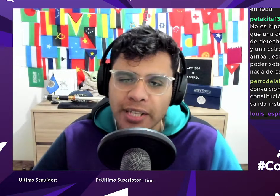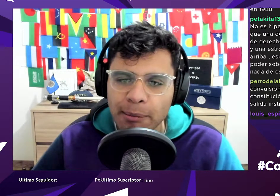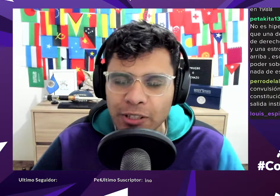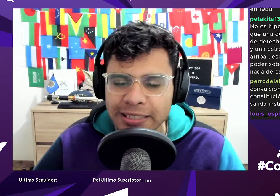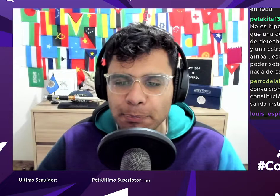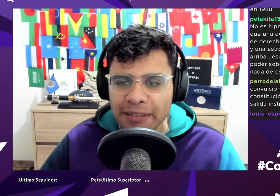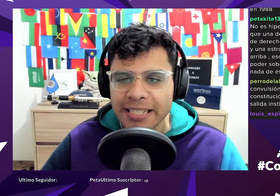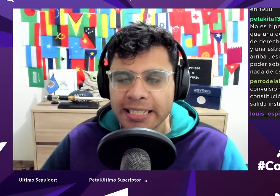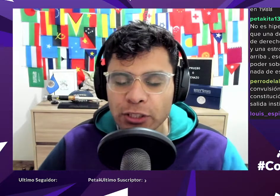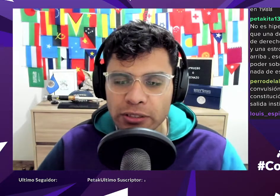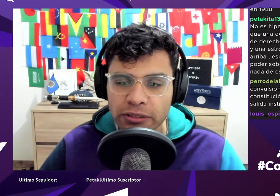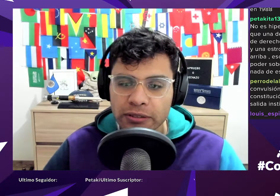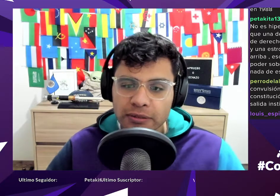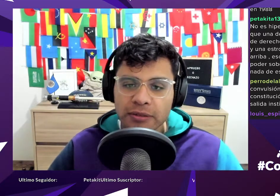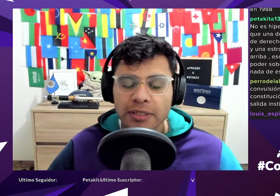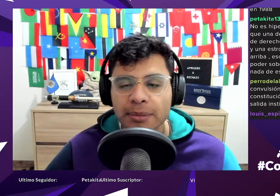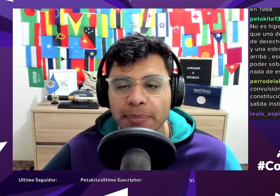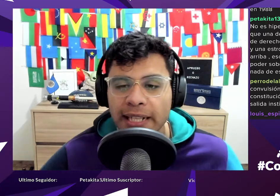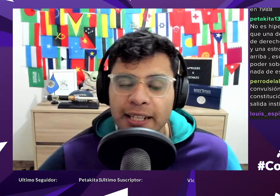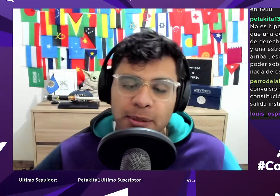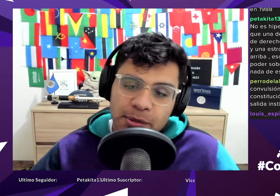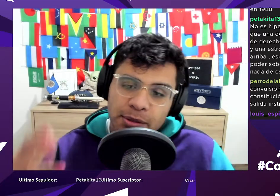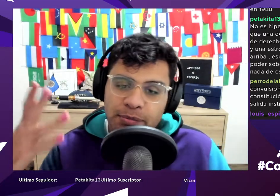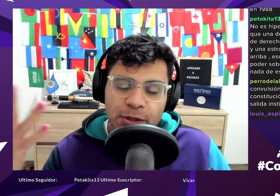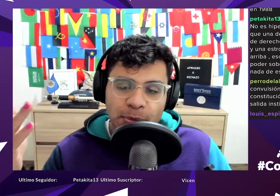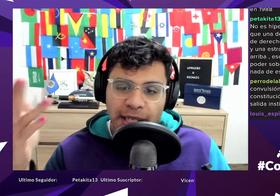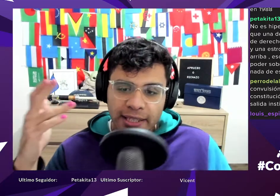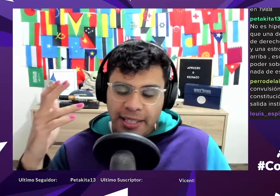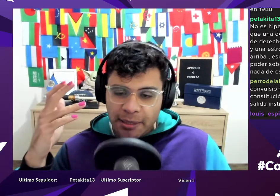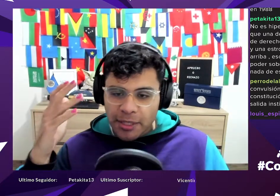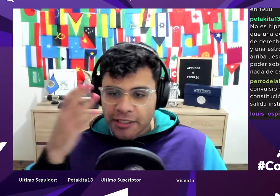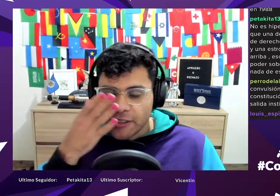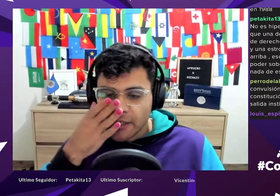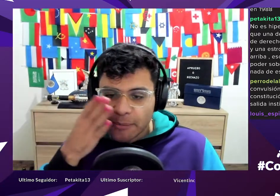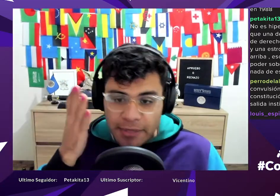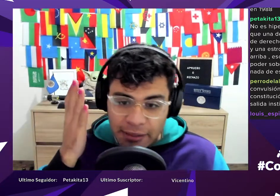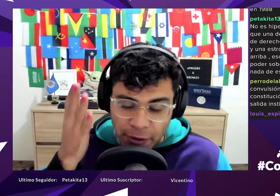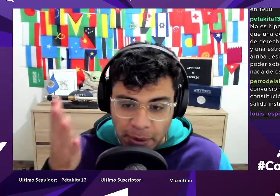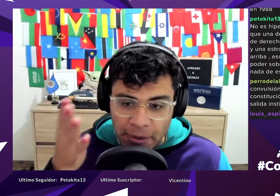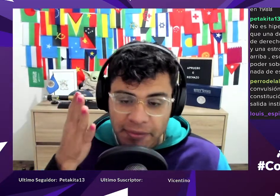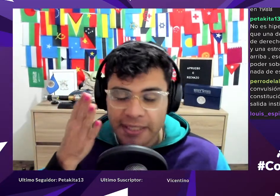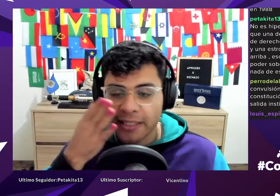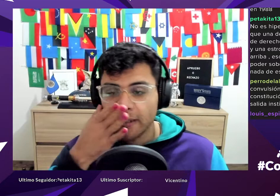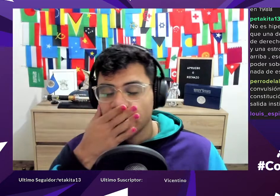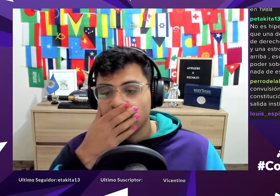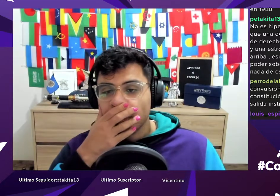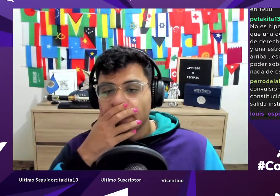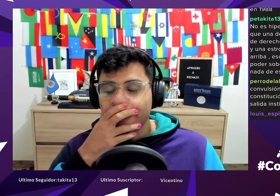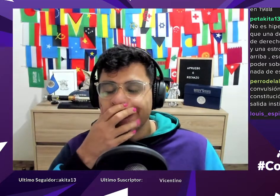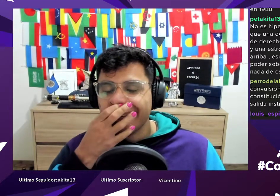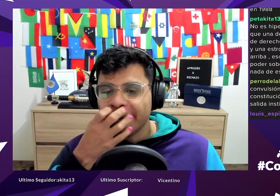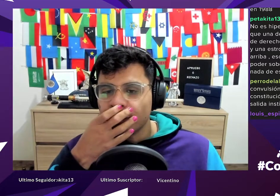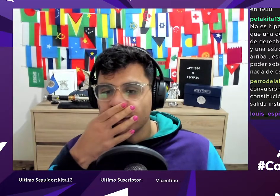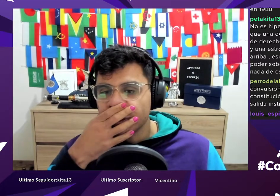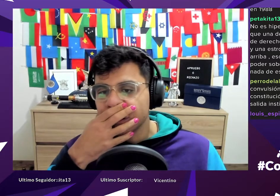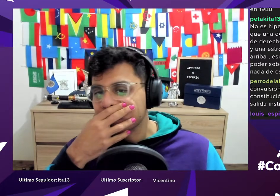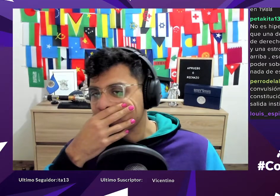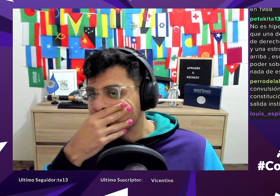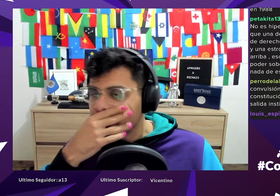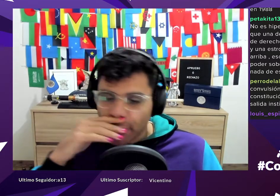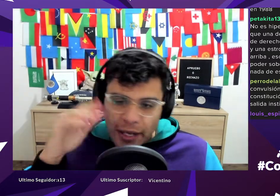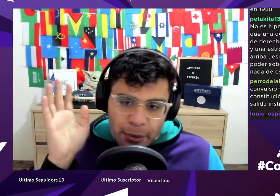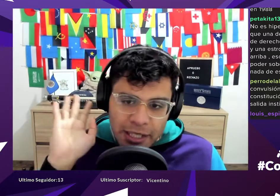podríamos hacer plebiscitos para como tomar determinaciones de forma más fácil podríamos